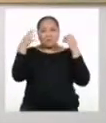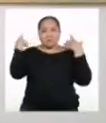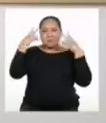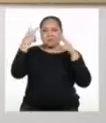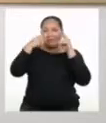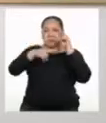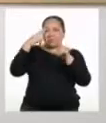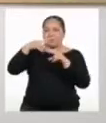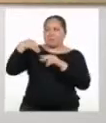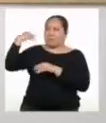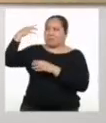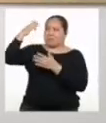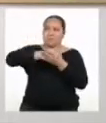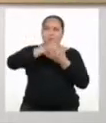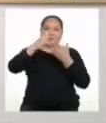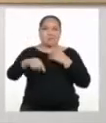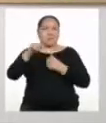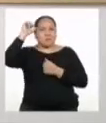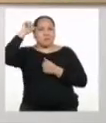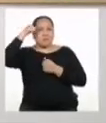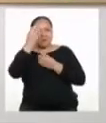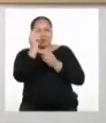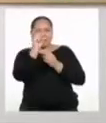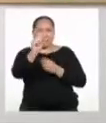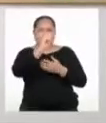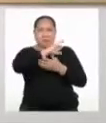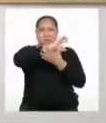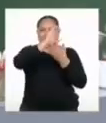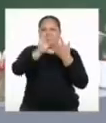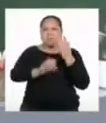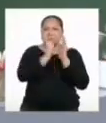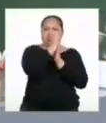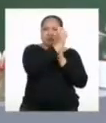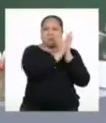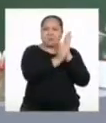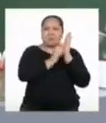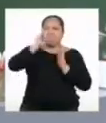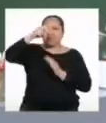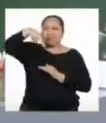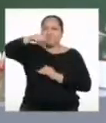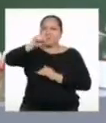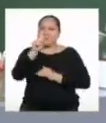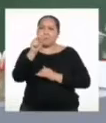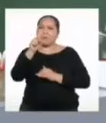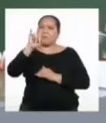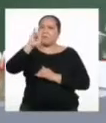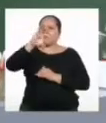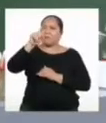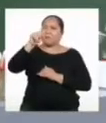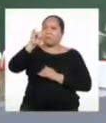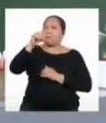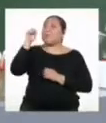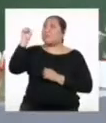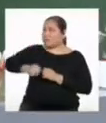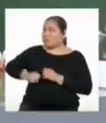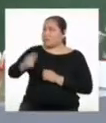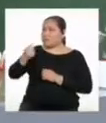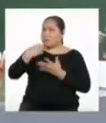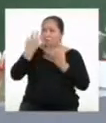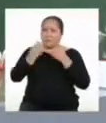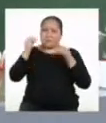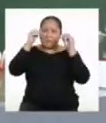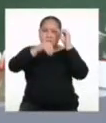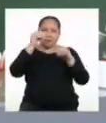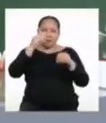en el programa, ¿qué tal si repasamos un poco las características de un texto instructivo? Me parece bien, porque yo quisiera en mi fanzine dar